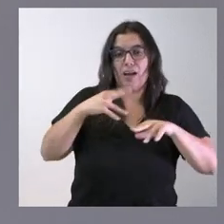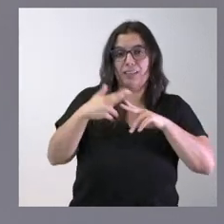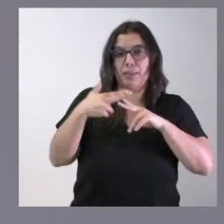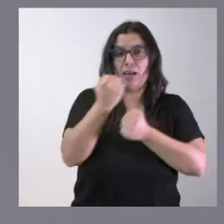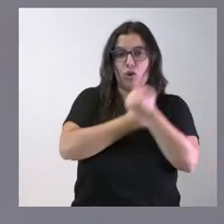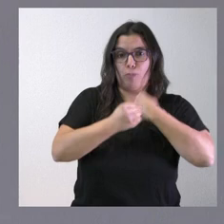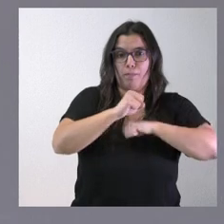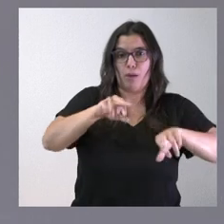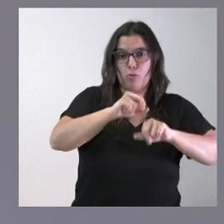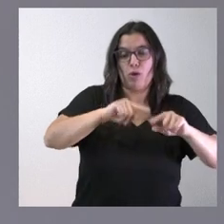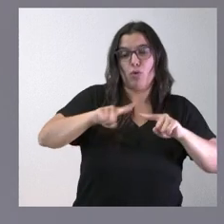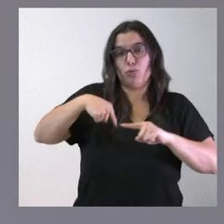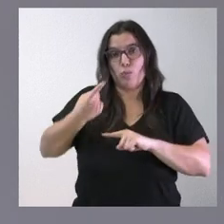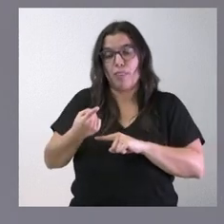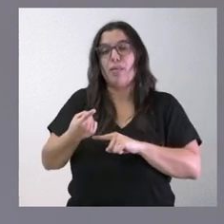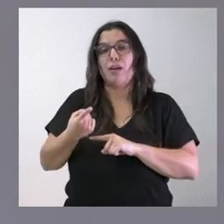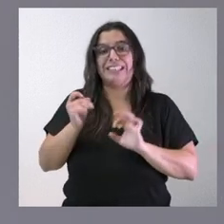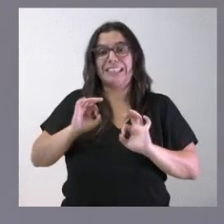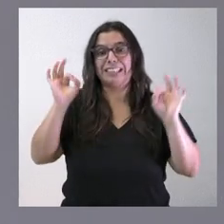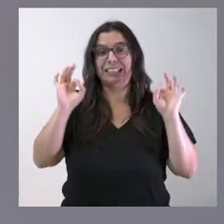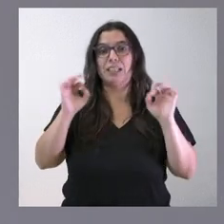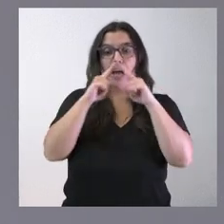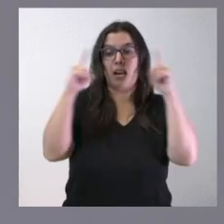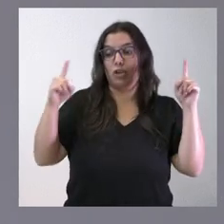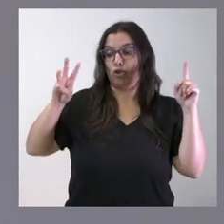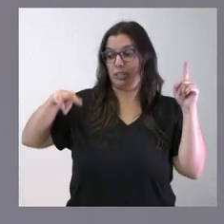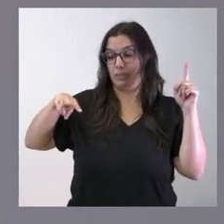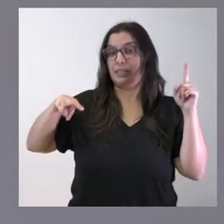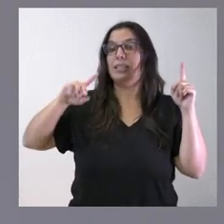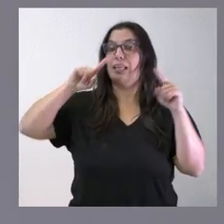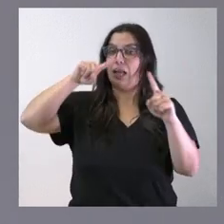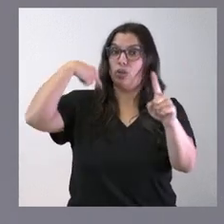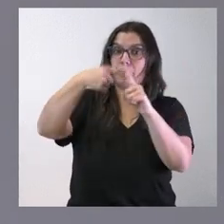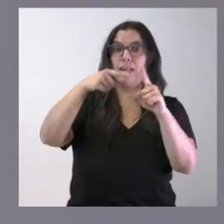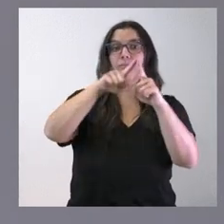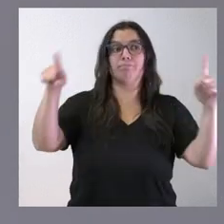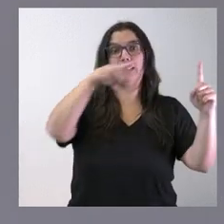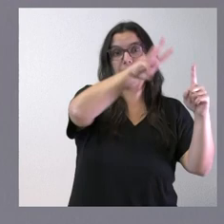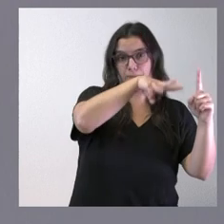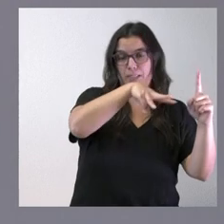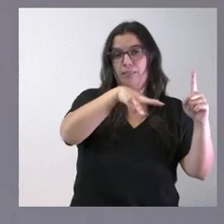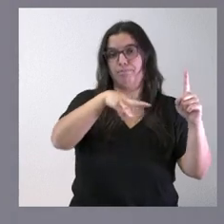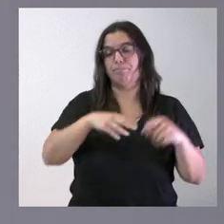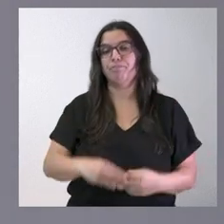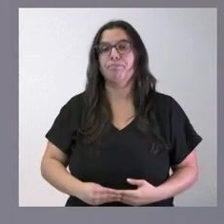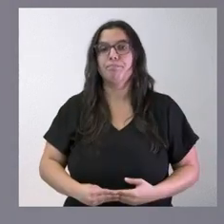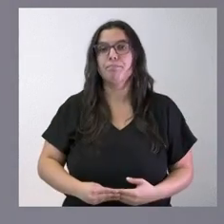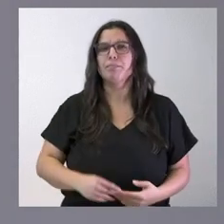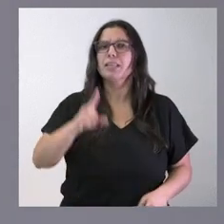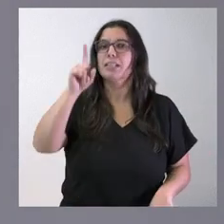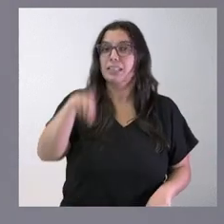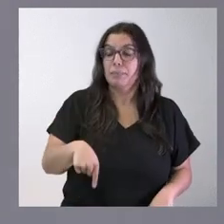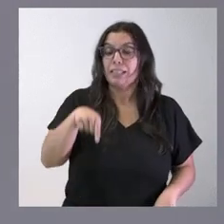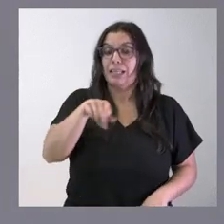que va a tener reflejo especialmente en este último trimestre del año y en el primer trimestre del año próximo. Y también, en este